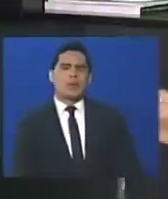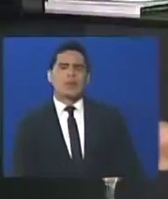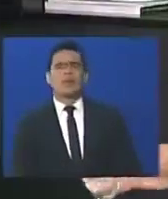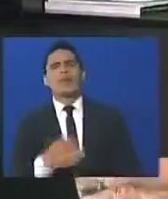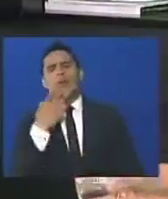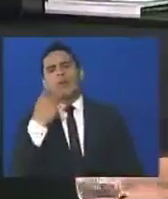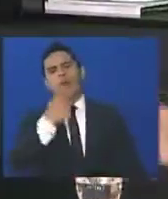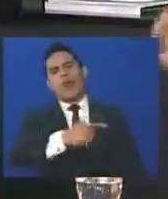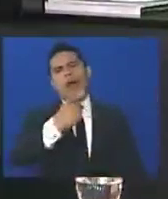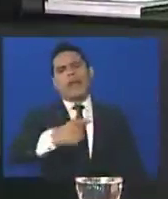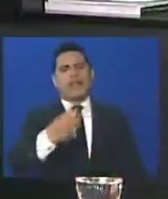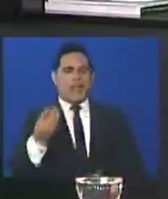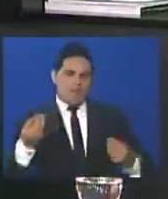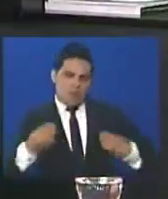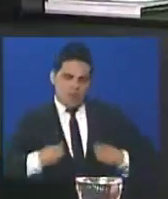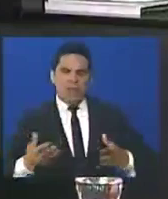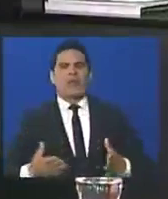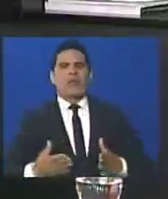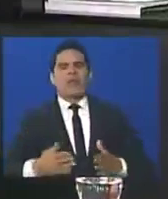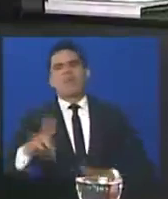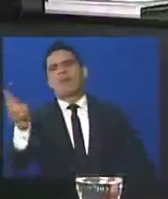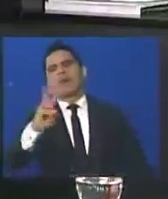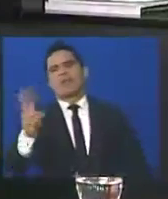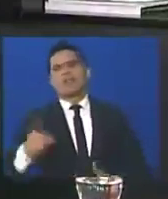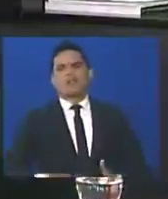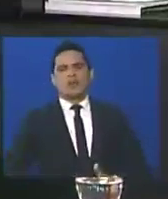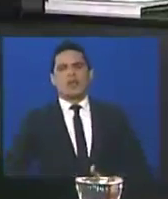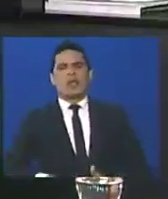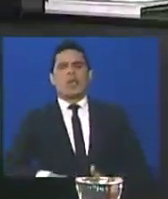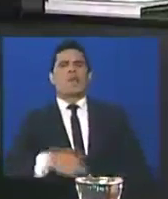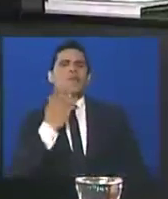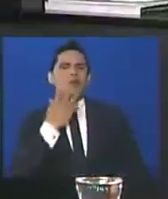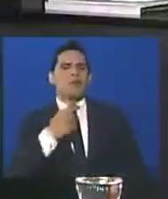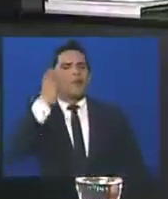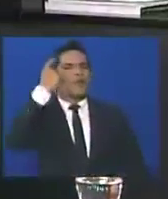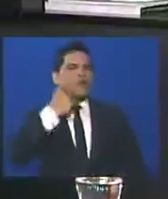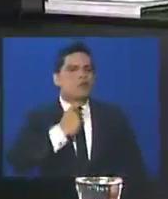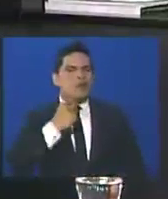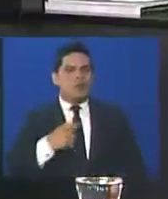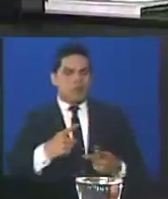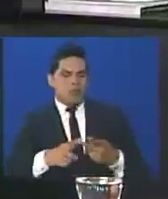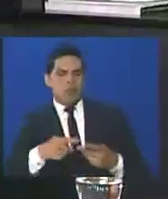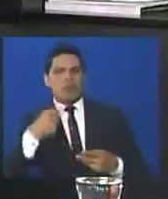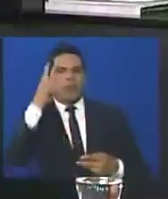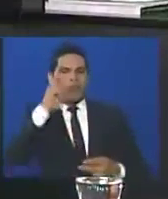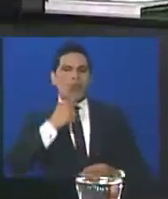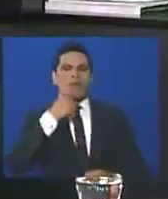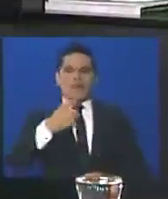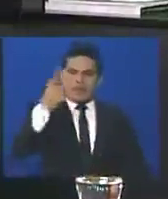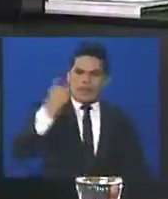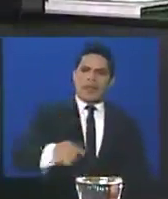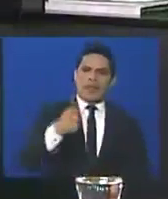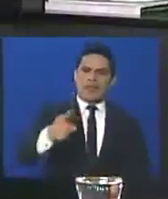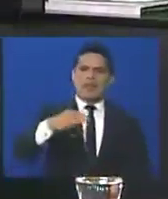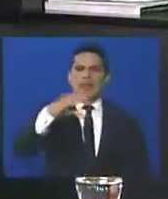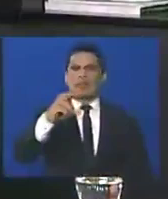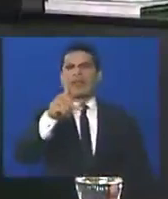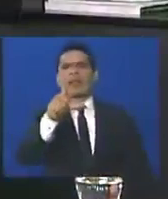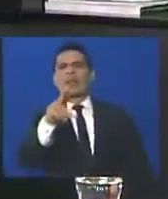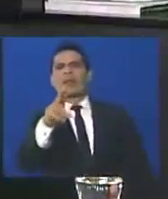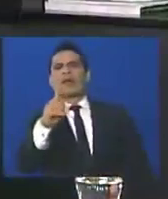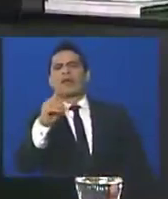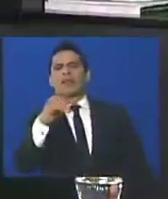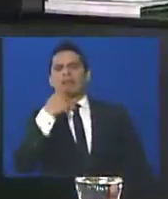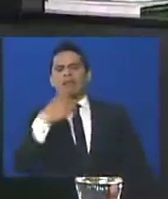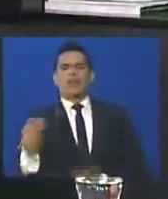señora de Caucagua, el señor de allá de Cumaná, te piden, Claudio, ayúdanos a